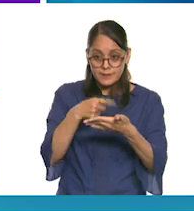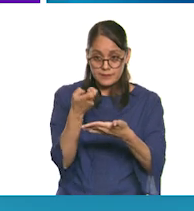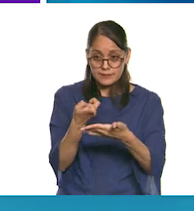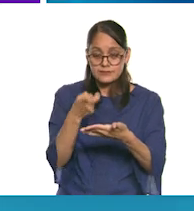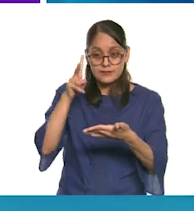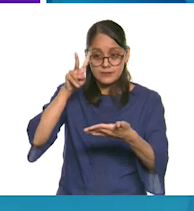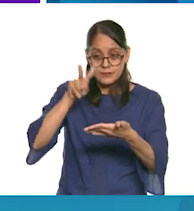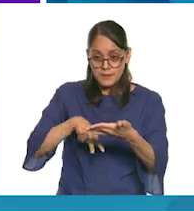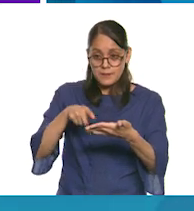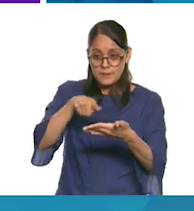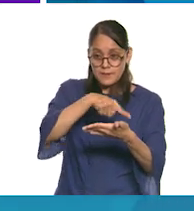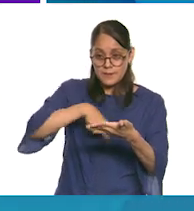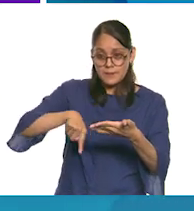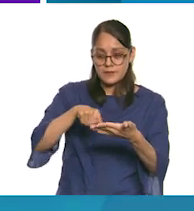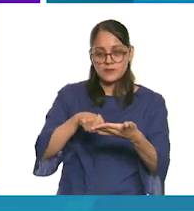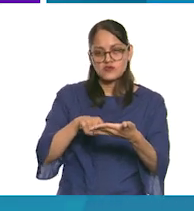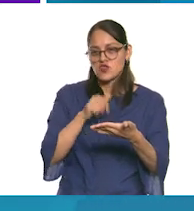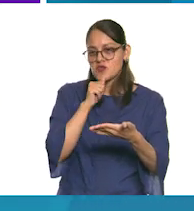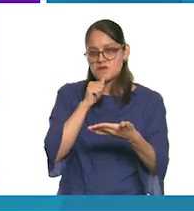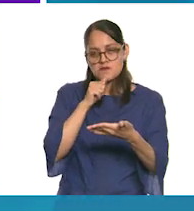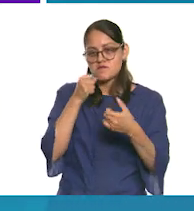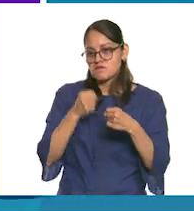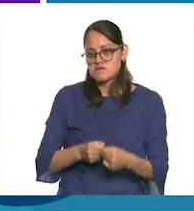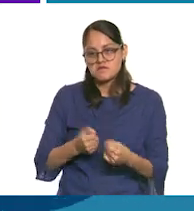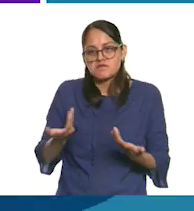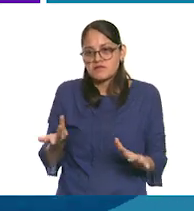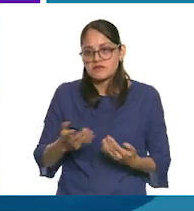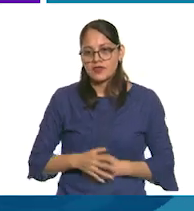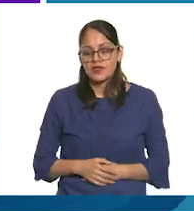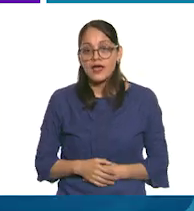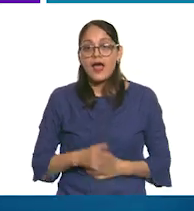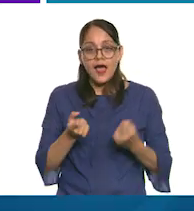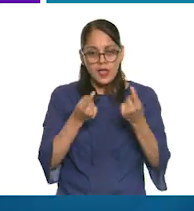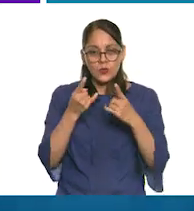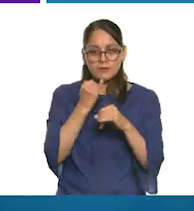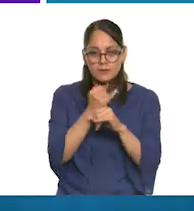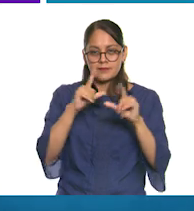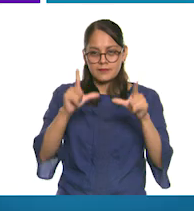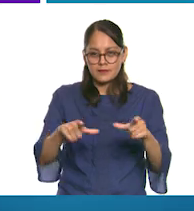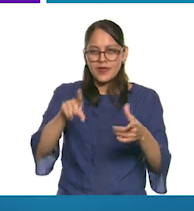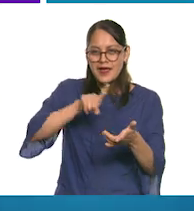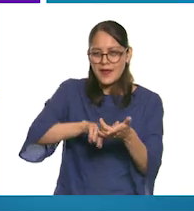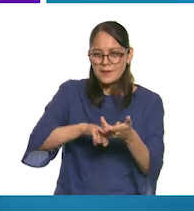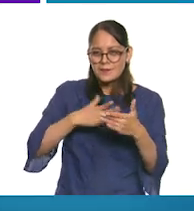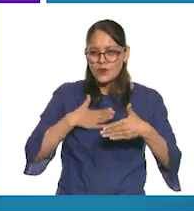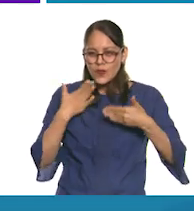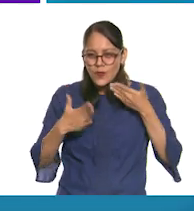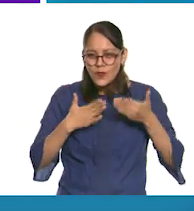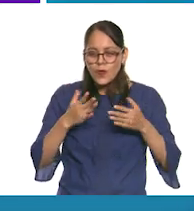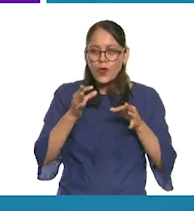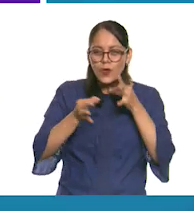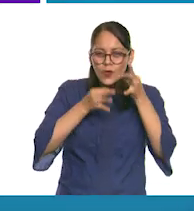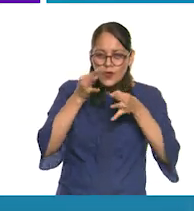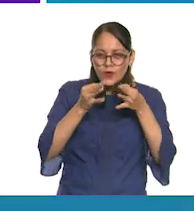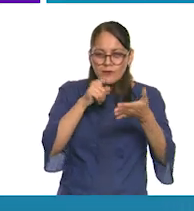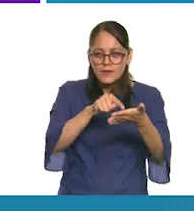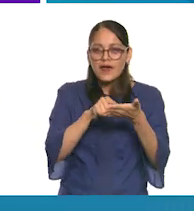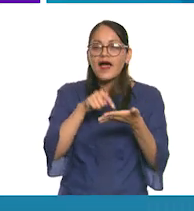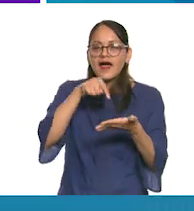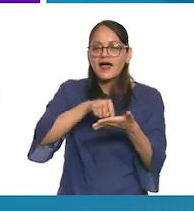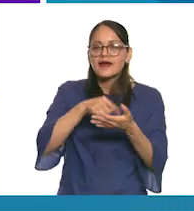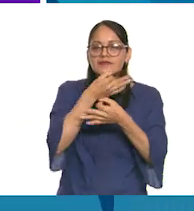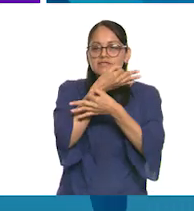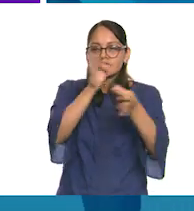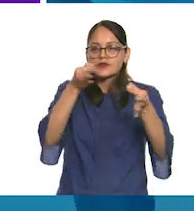a través de estos sea completamente verdadera. Algunas páginas de entretenimiento y noticias, por ejemplo, suelen